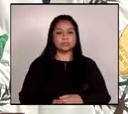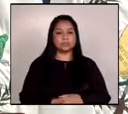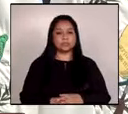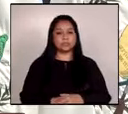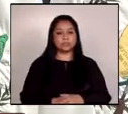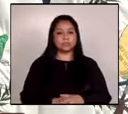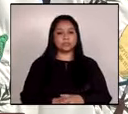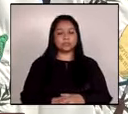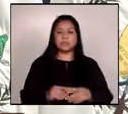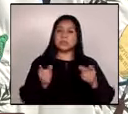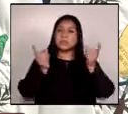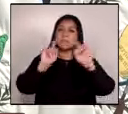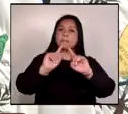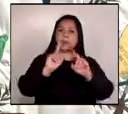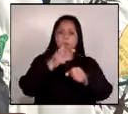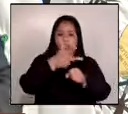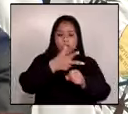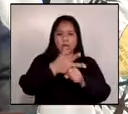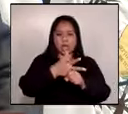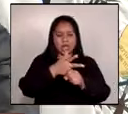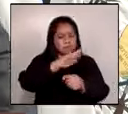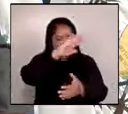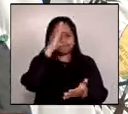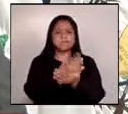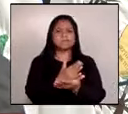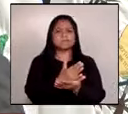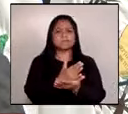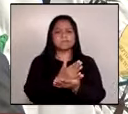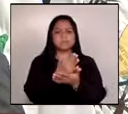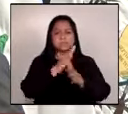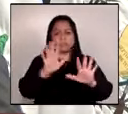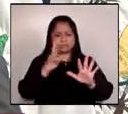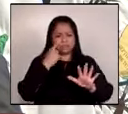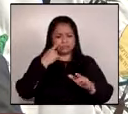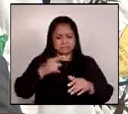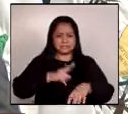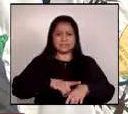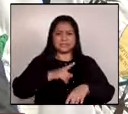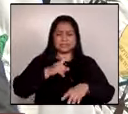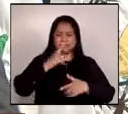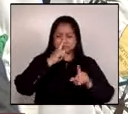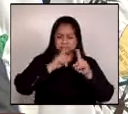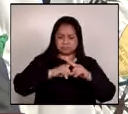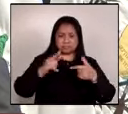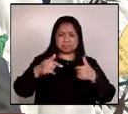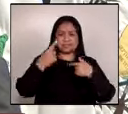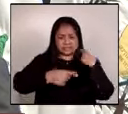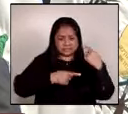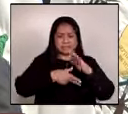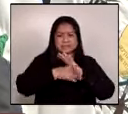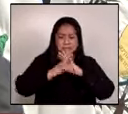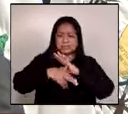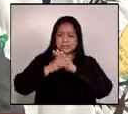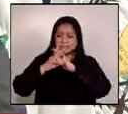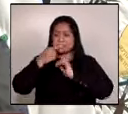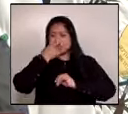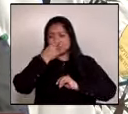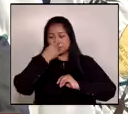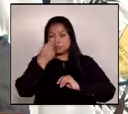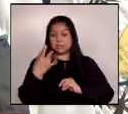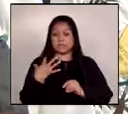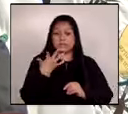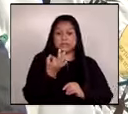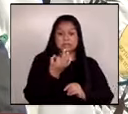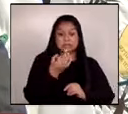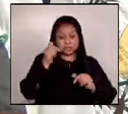Pero el pueblo de Guatemala puso un alto a este ciclo vicioso, eligiendo a este gobierno, a su